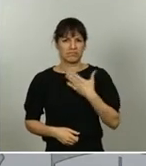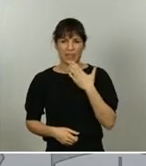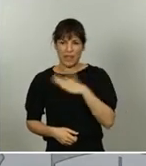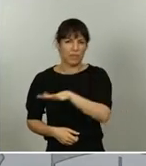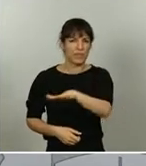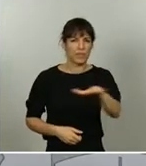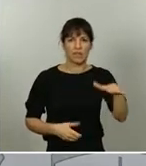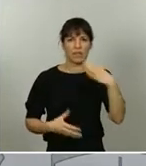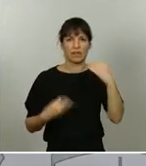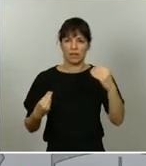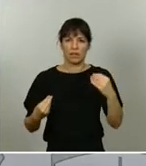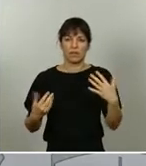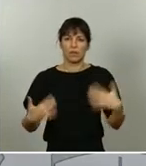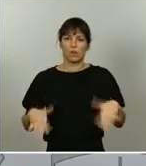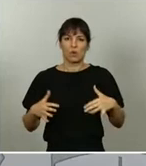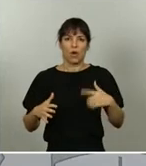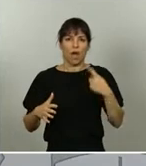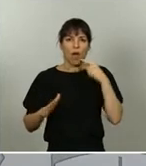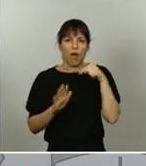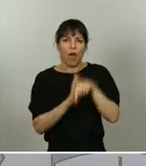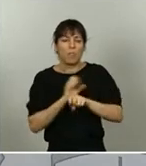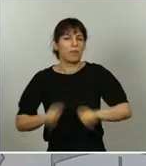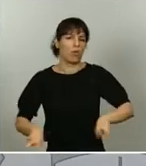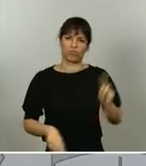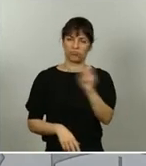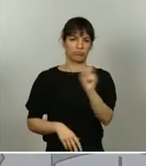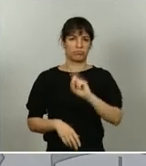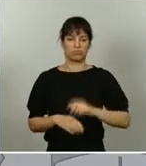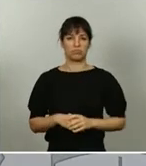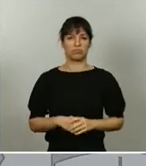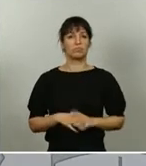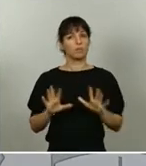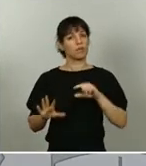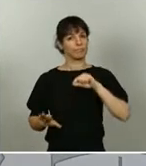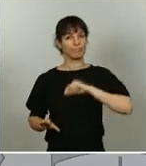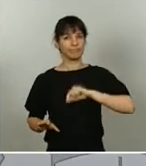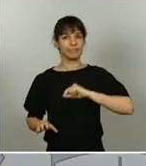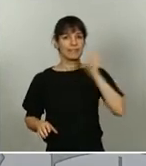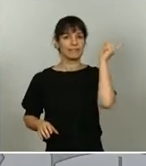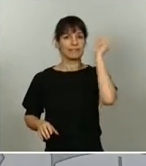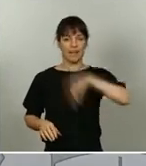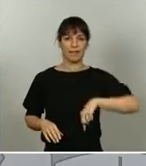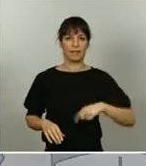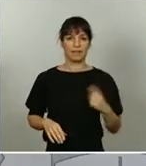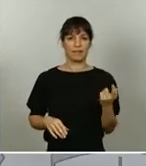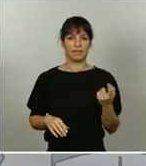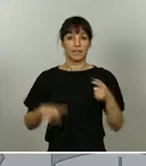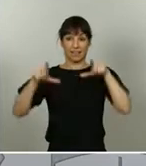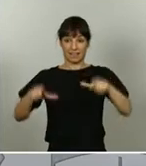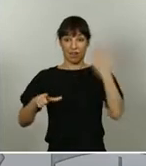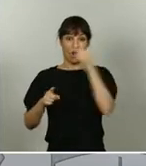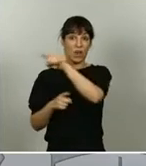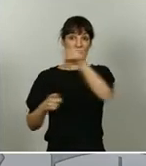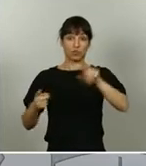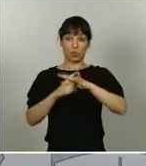permitir que se ahonde. Somos, en todo caso, conscientes de la dificultad de adaptar los centros a esta nueva situación,